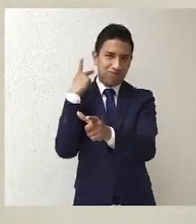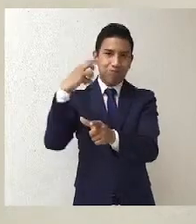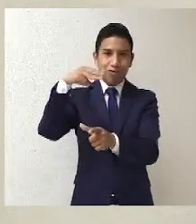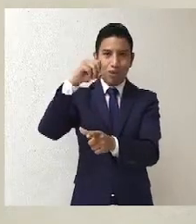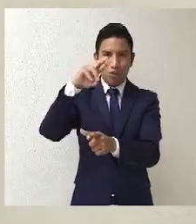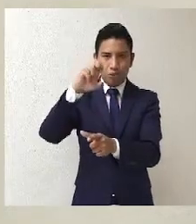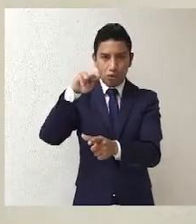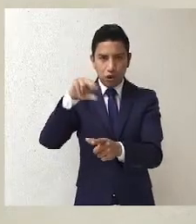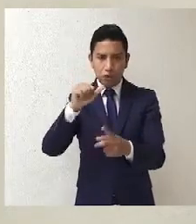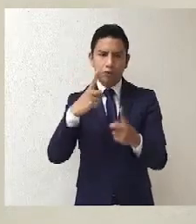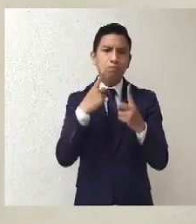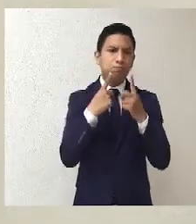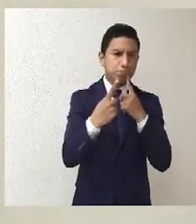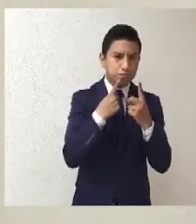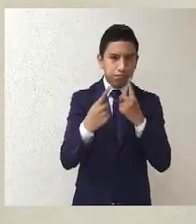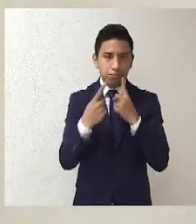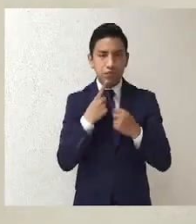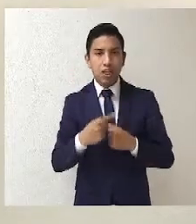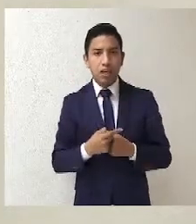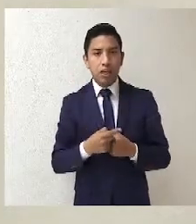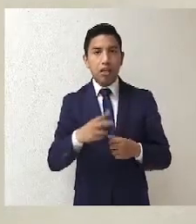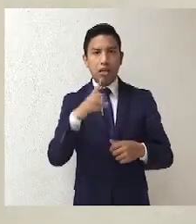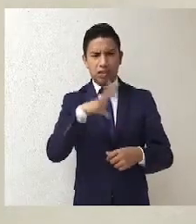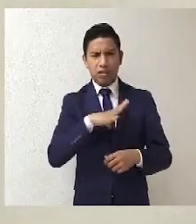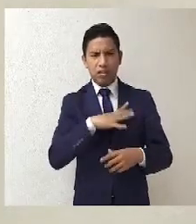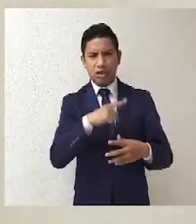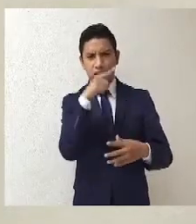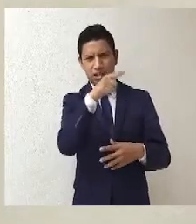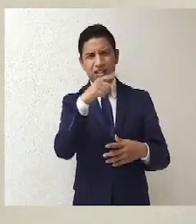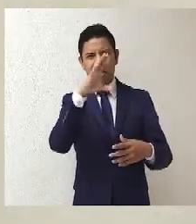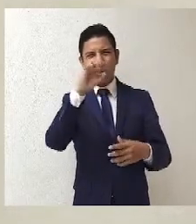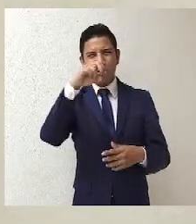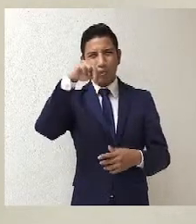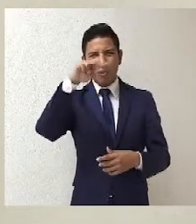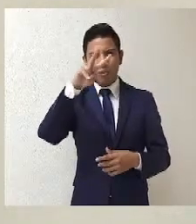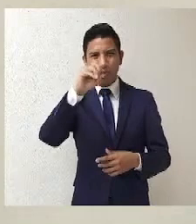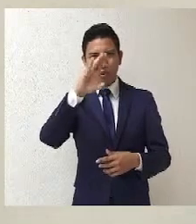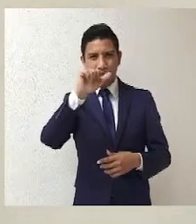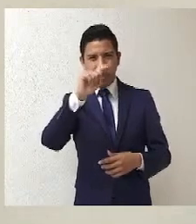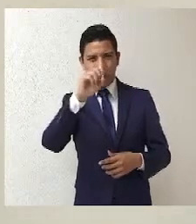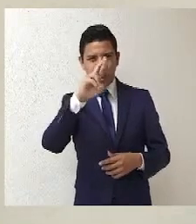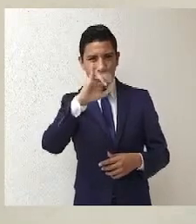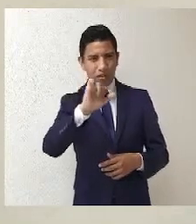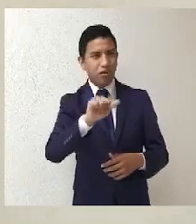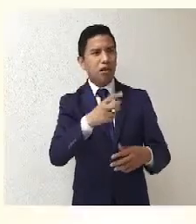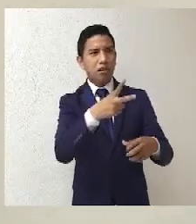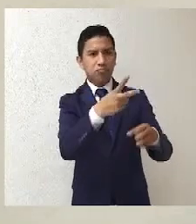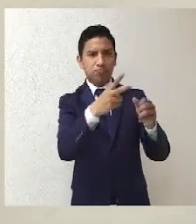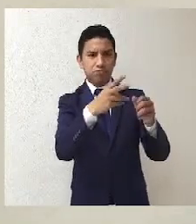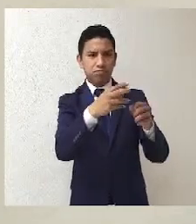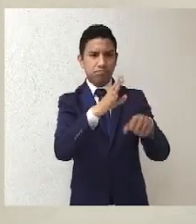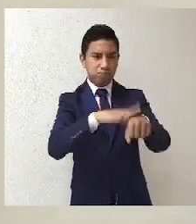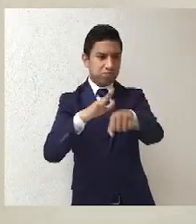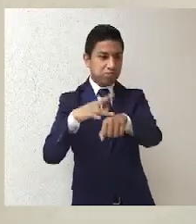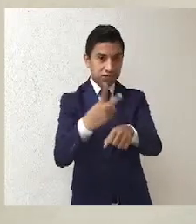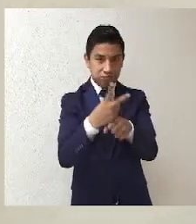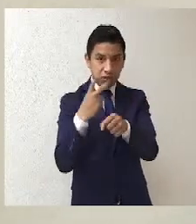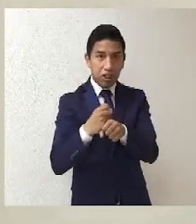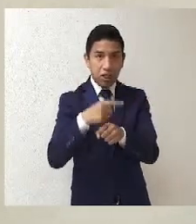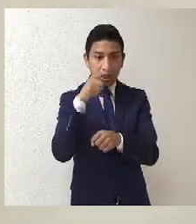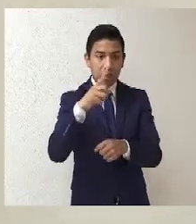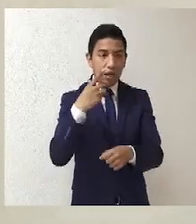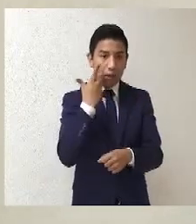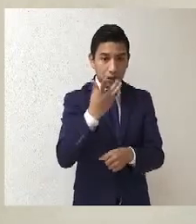así, digo, hay más reglas, hay más bases en la convocatoria, pero para no entrar en tantos detalles, más o menos esos son los que ahorita nos interesan.